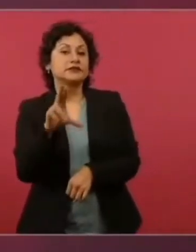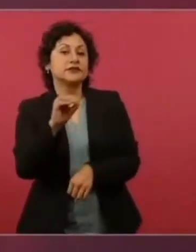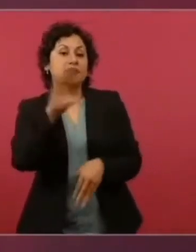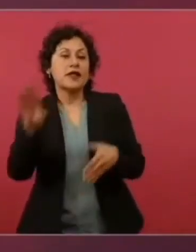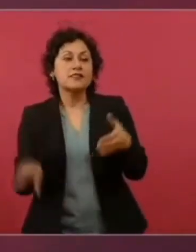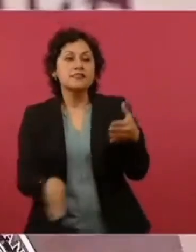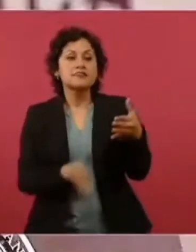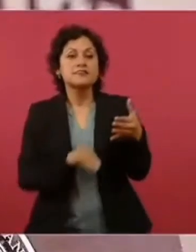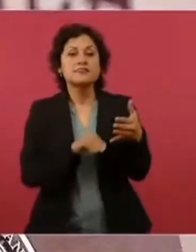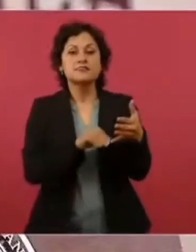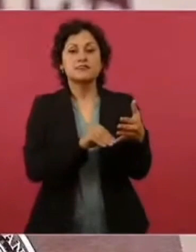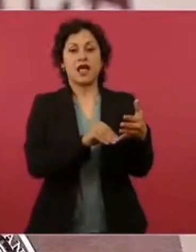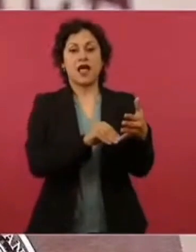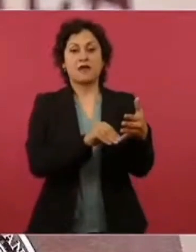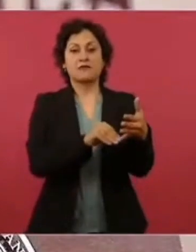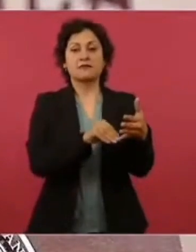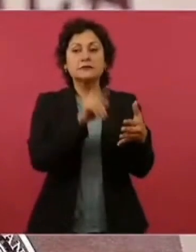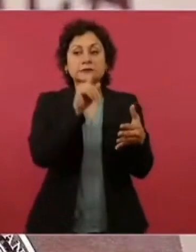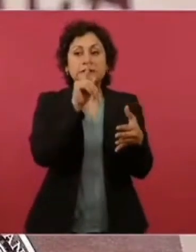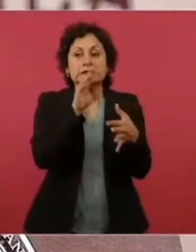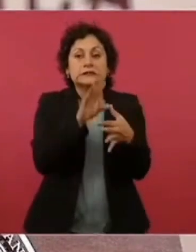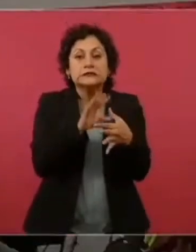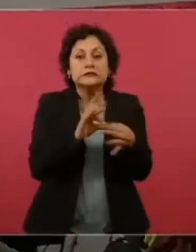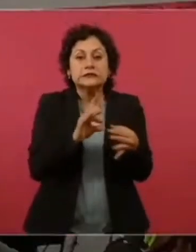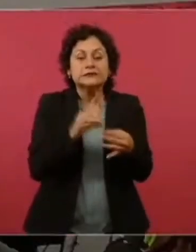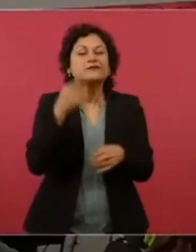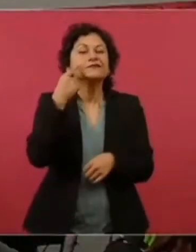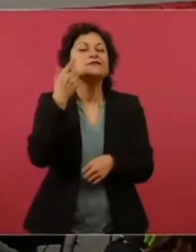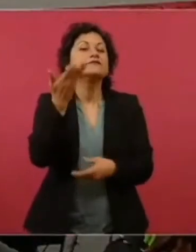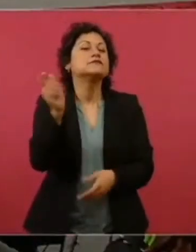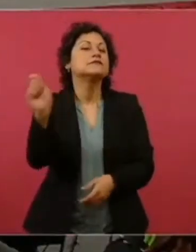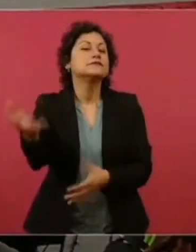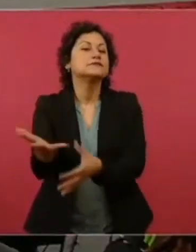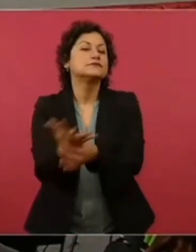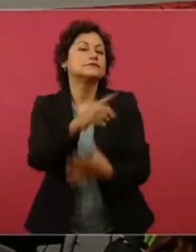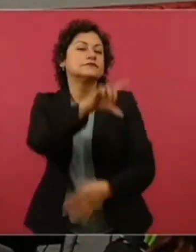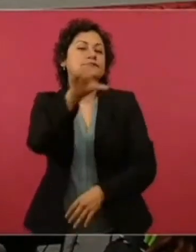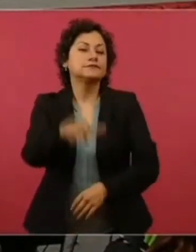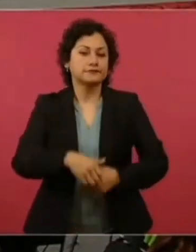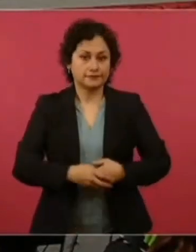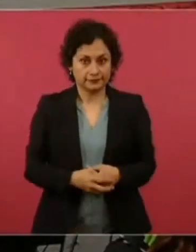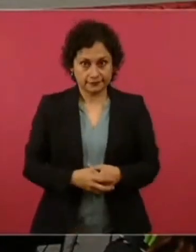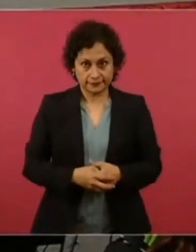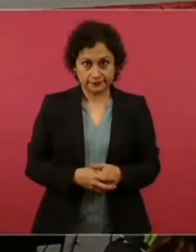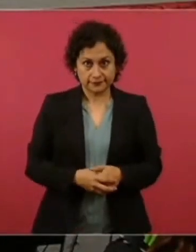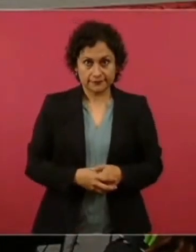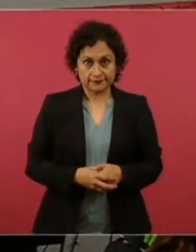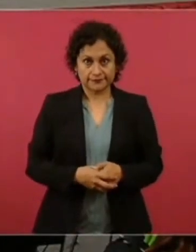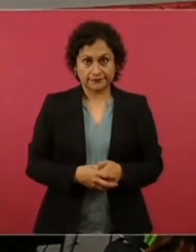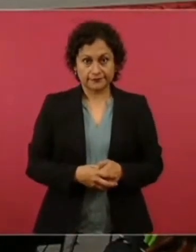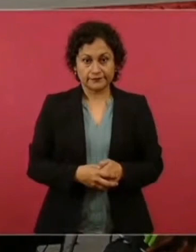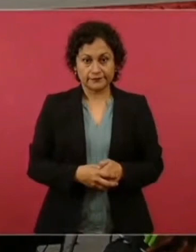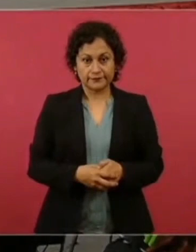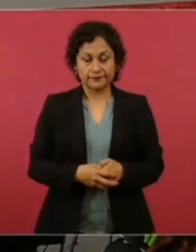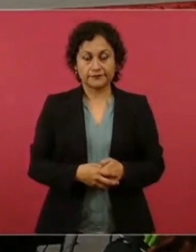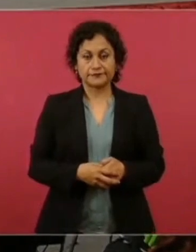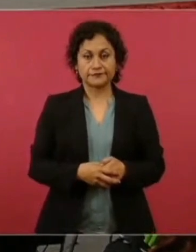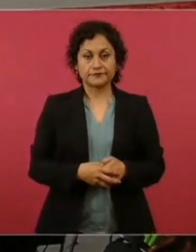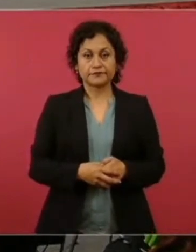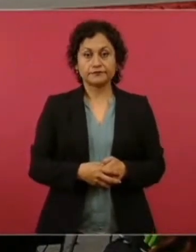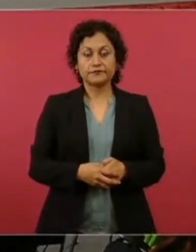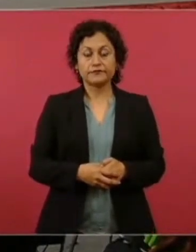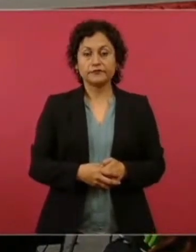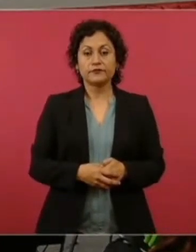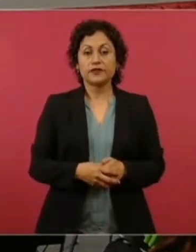sociales. Vamos a ver qué dijo. Nobleza obliga. Las autoridades del Aeropuerto